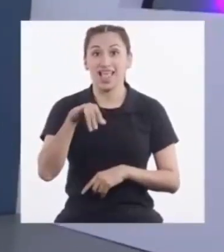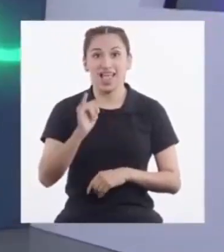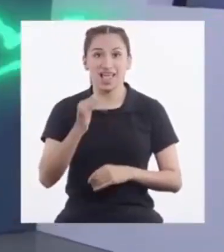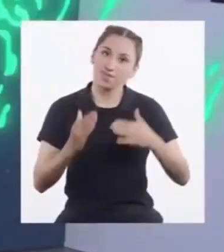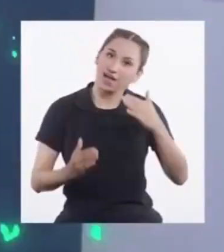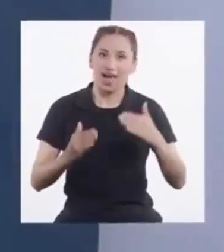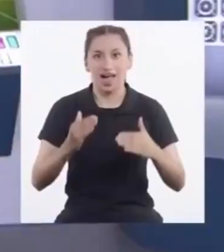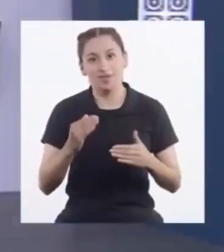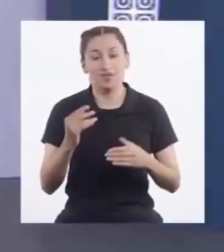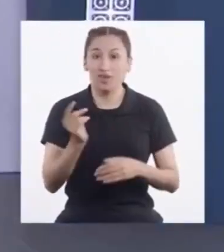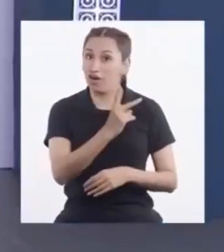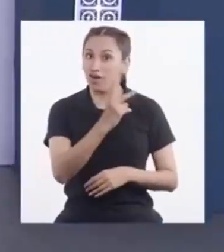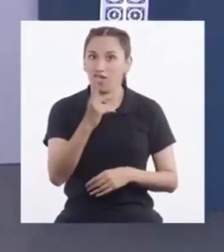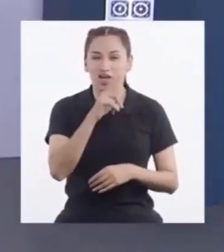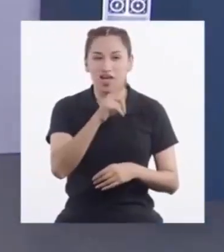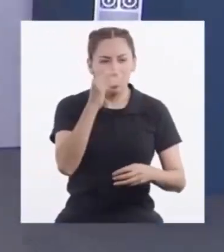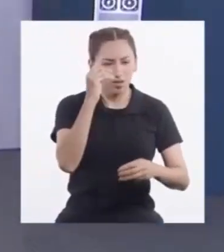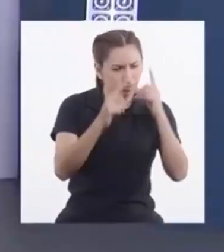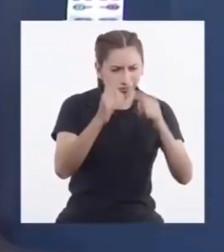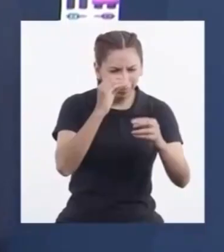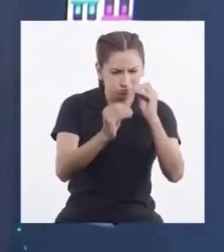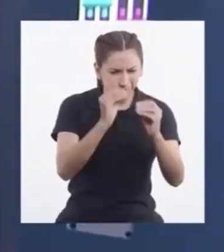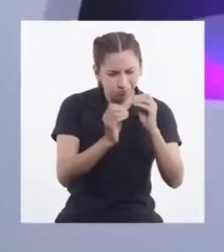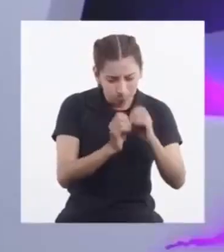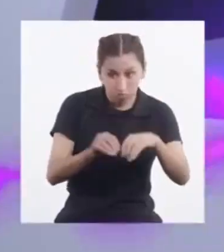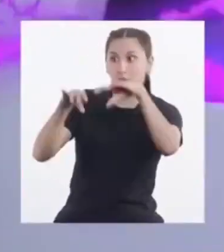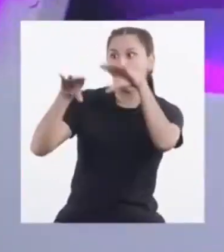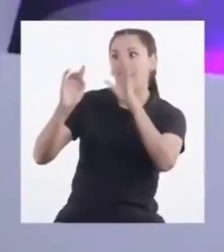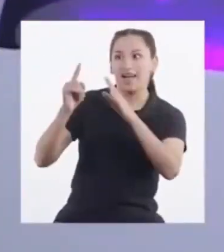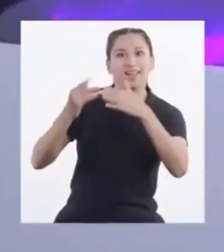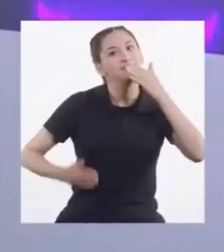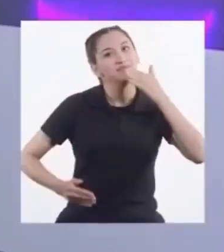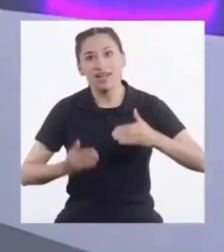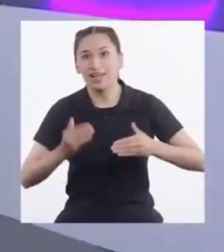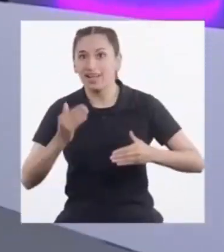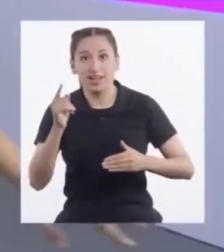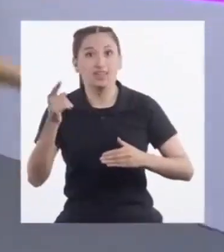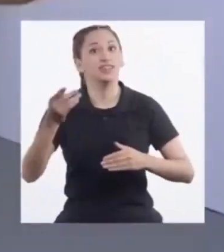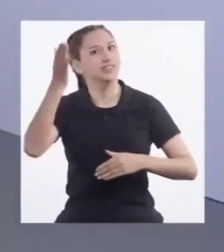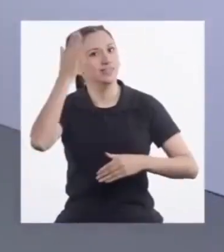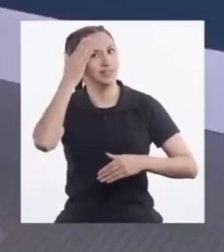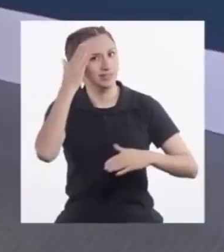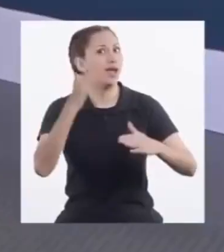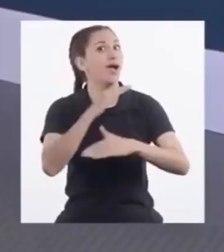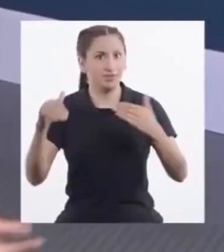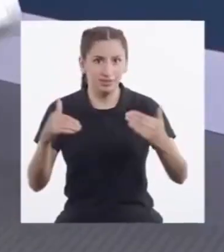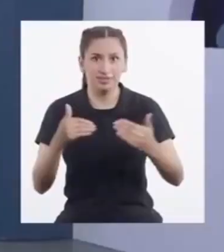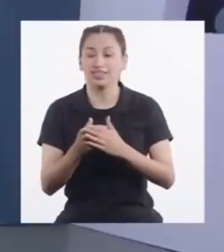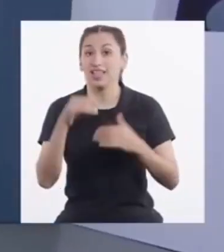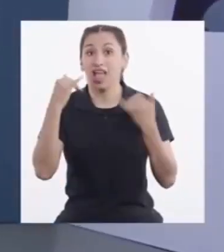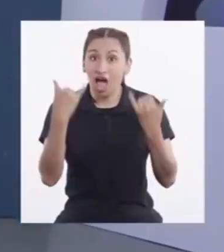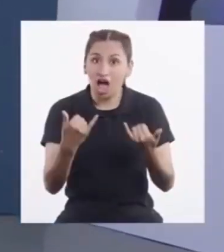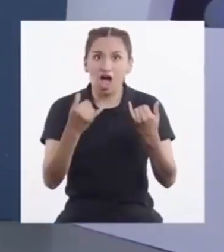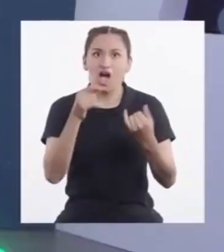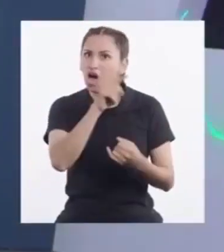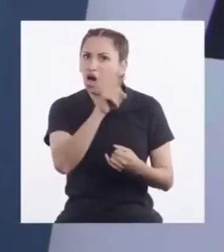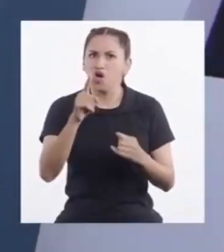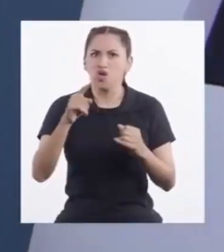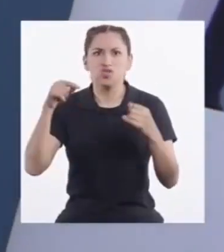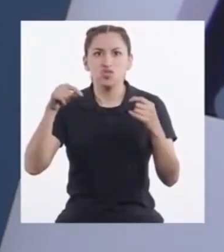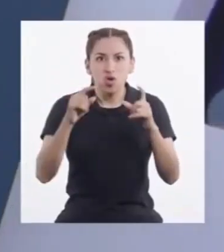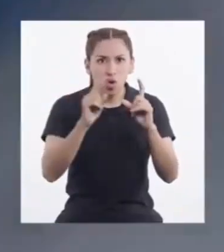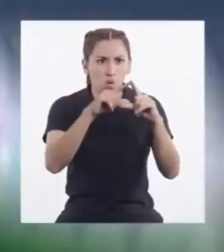Techi y Macabot Techi inventó a Macabot Su amiga del saber Techi y Macabot El